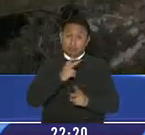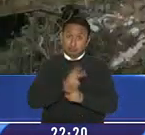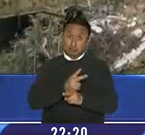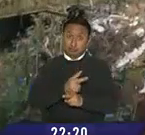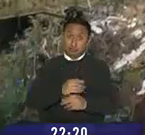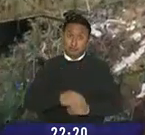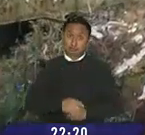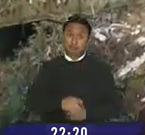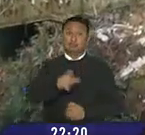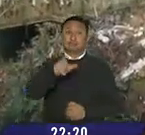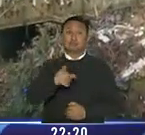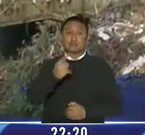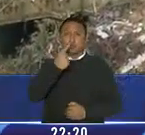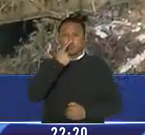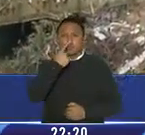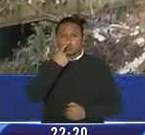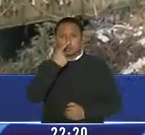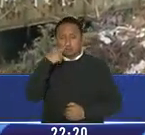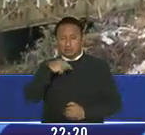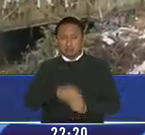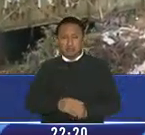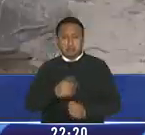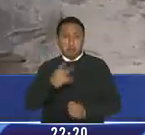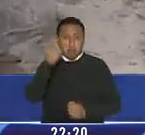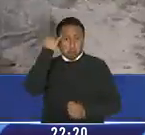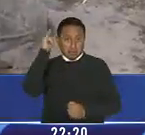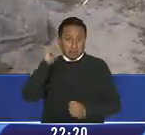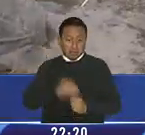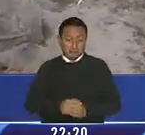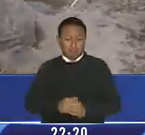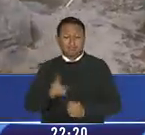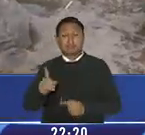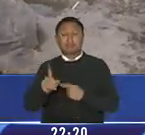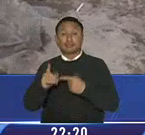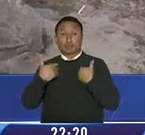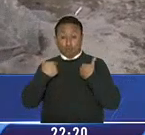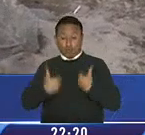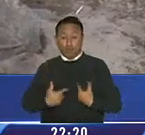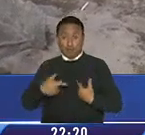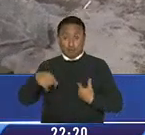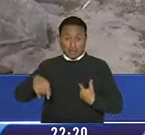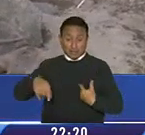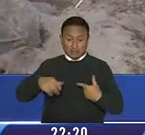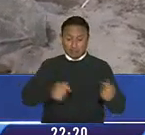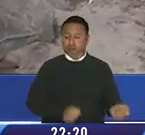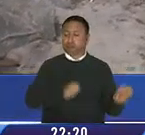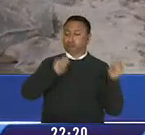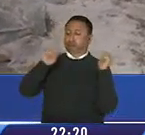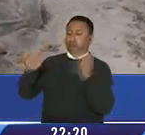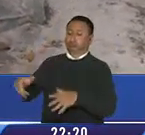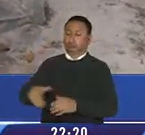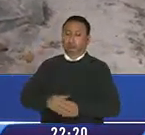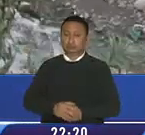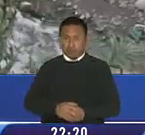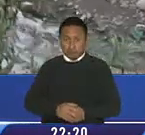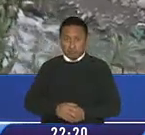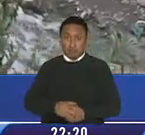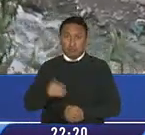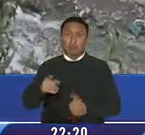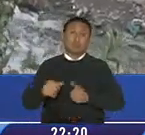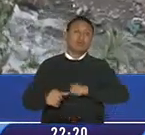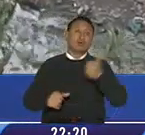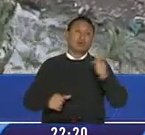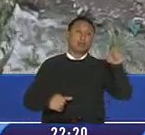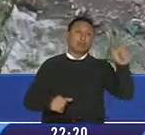sido. Moradores y curiosos tenían dos hipótesis los unos que al cuerpo lo fueron a abandonar en ese sitio antes que amanezca mientras